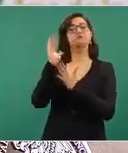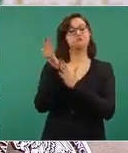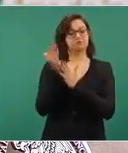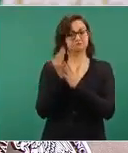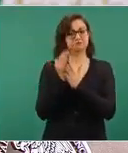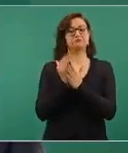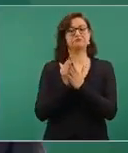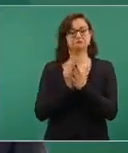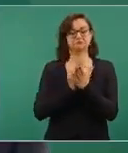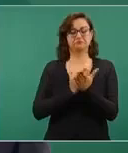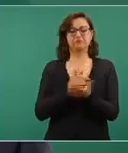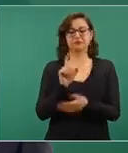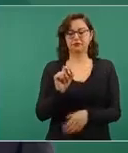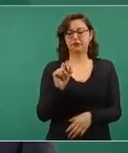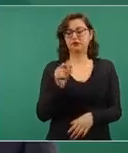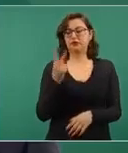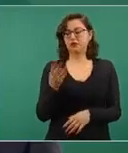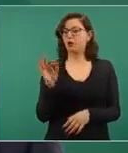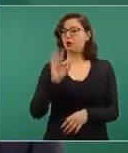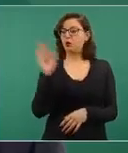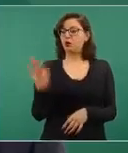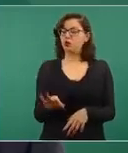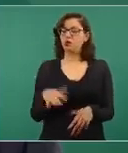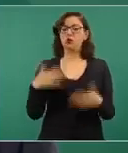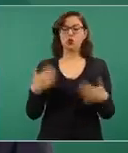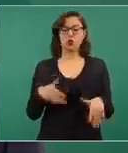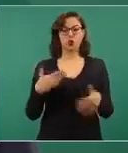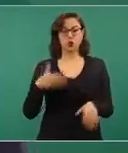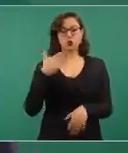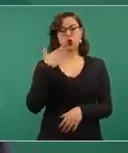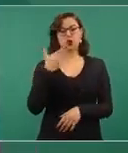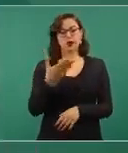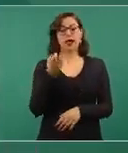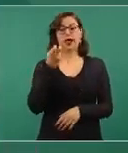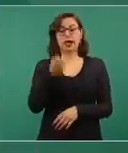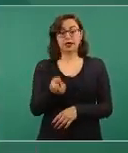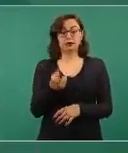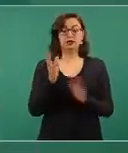periodo, lo cual ya también marca una tendencia en los últimos dos años.